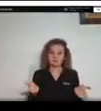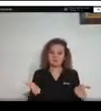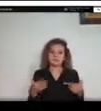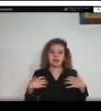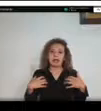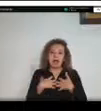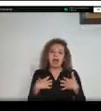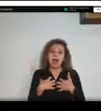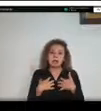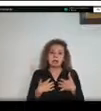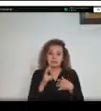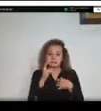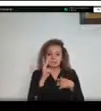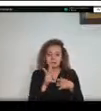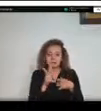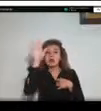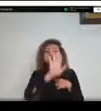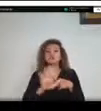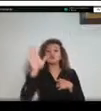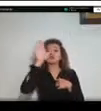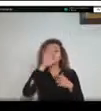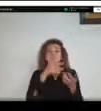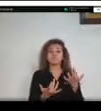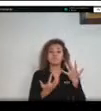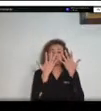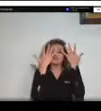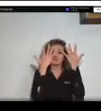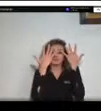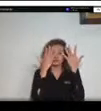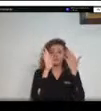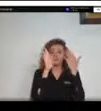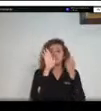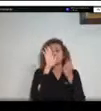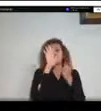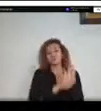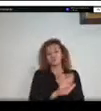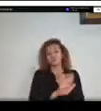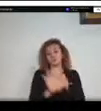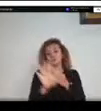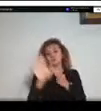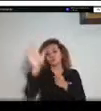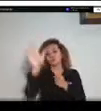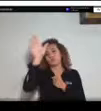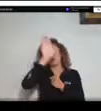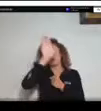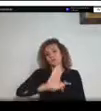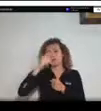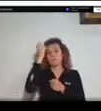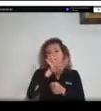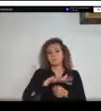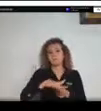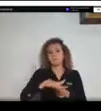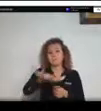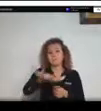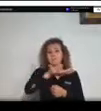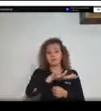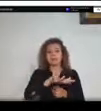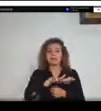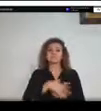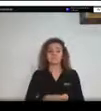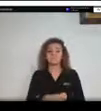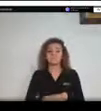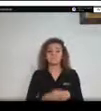y especies que son nativas de la orinoquía y el departamento del meta como en este caso en la imagen superior izquierda vemos una lapa